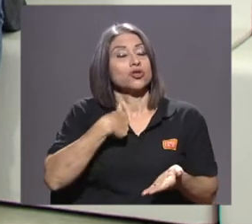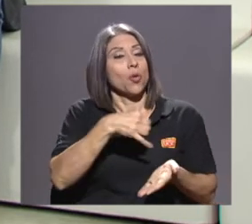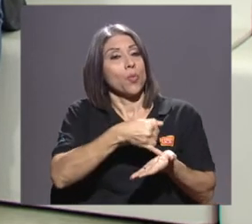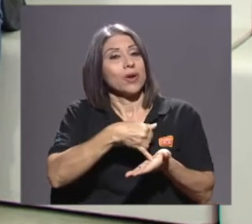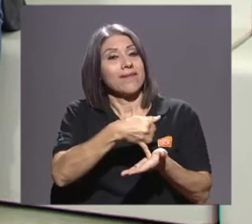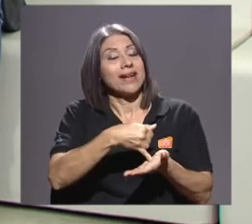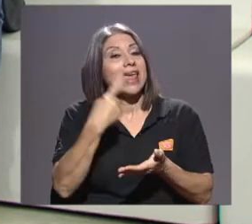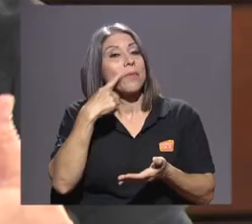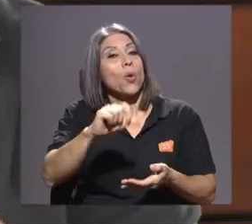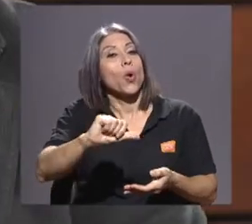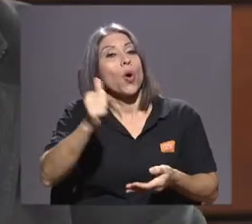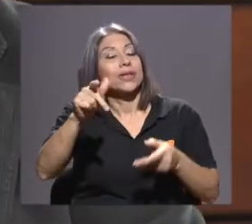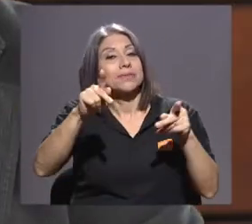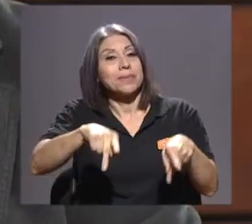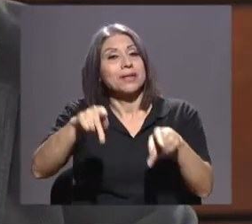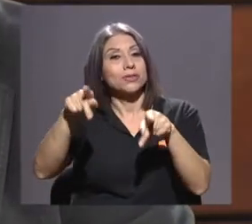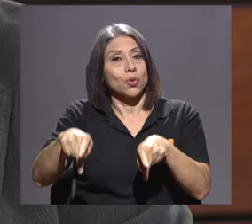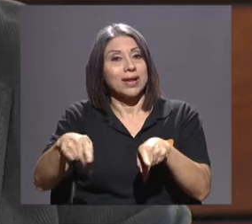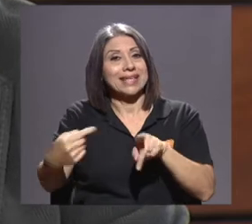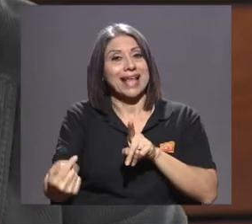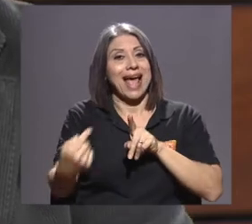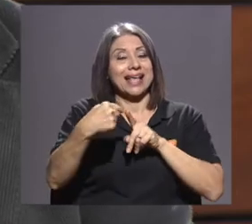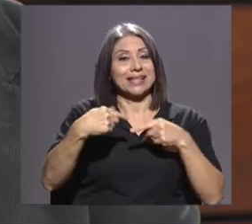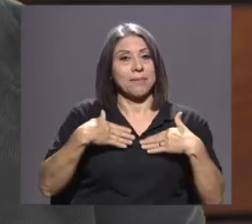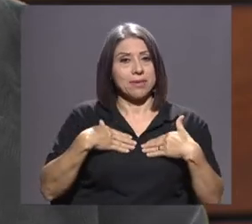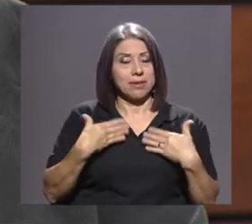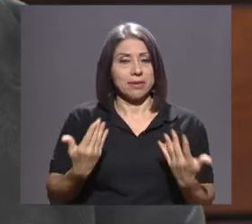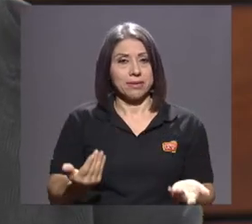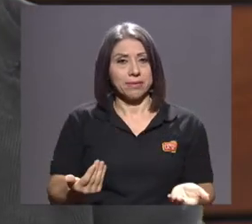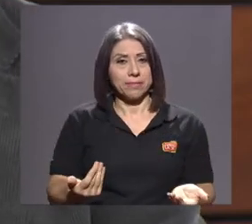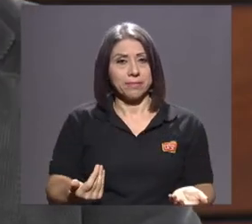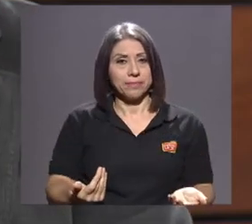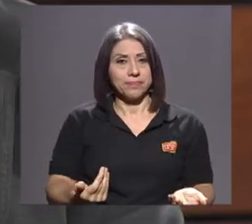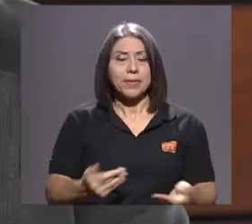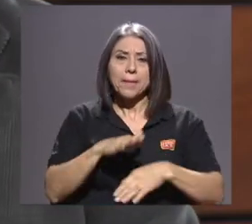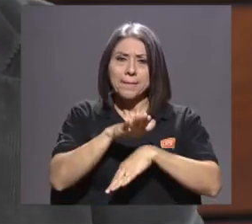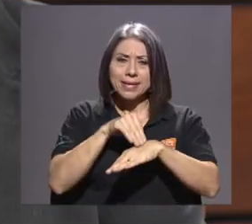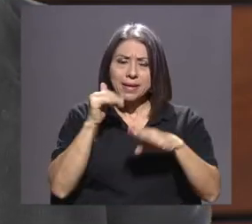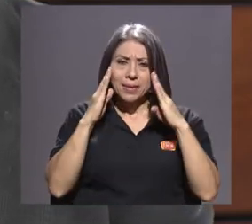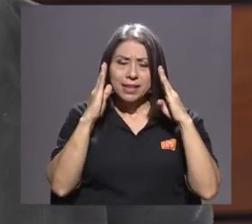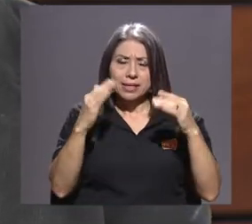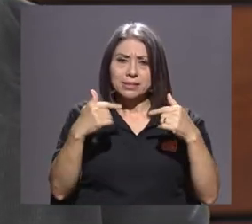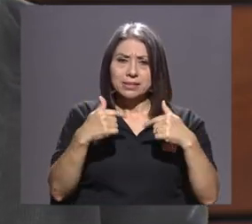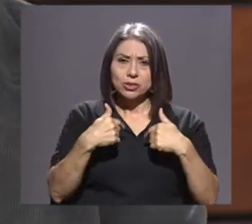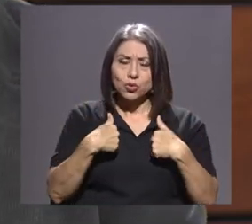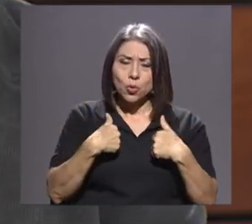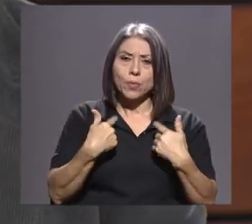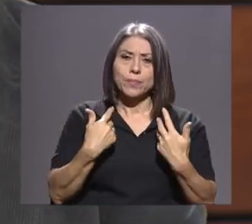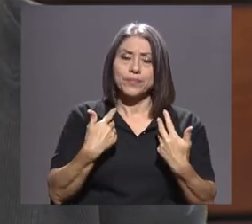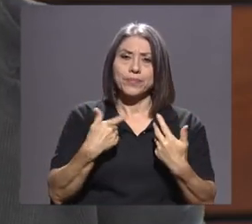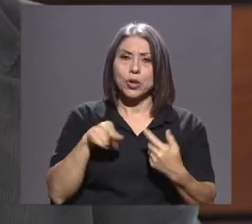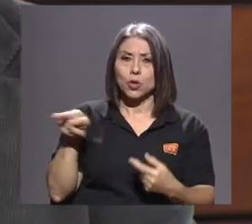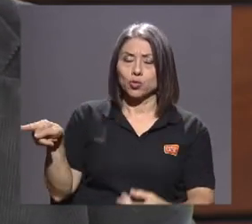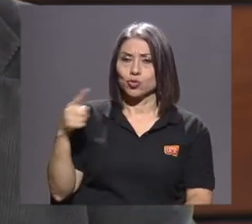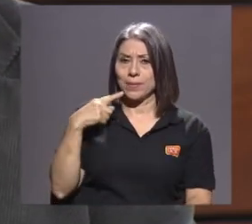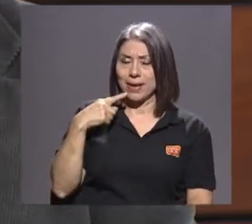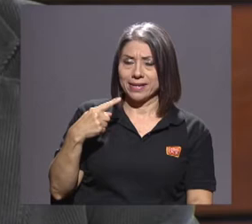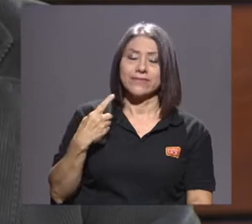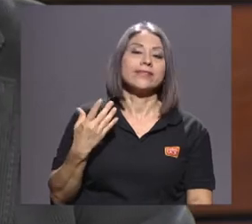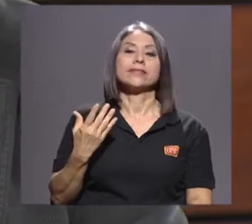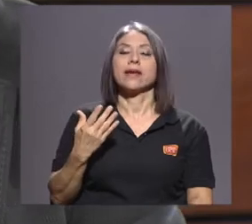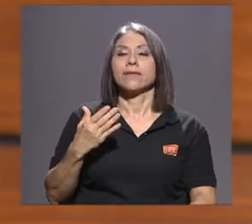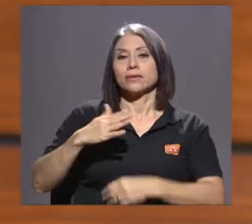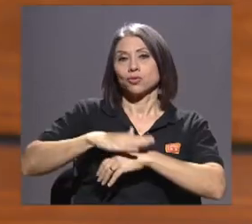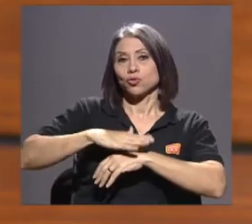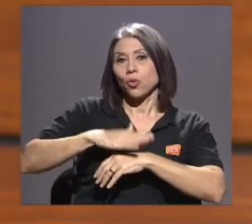de terceros hacia mi persona. Me llamó mucho la atención lo que usted manifestaba